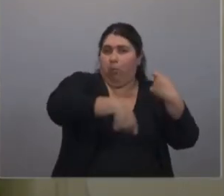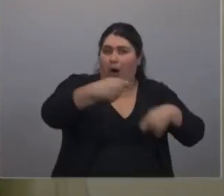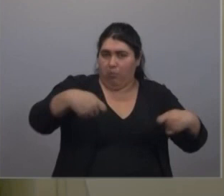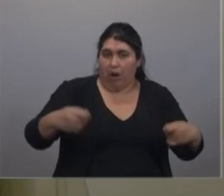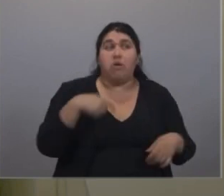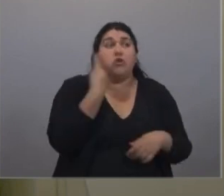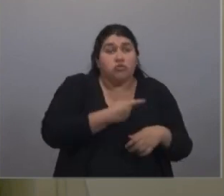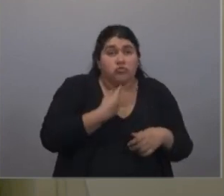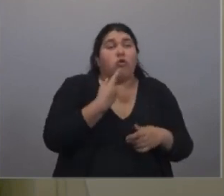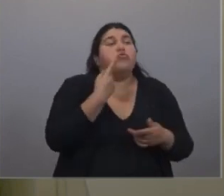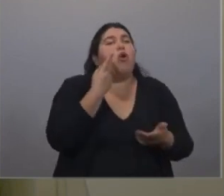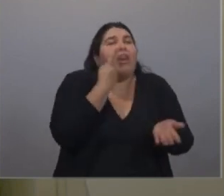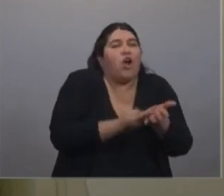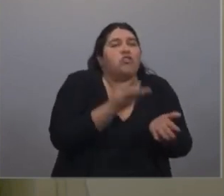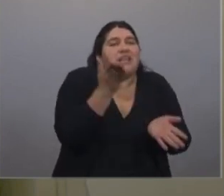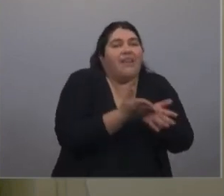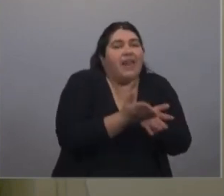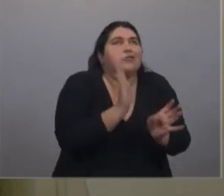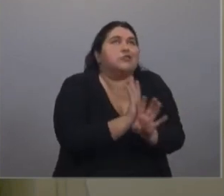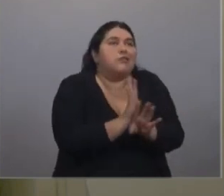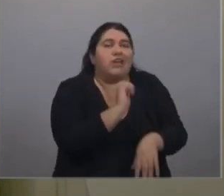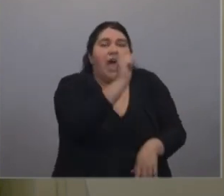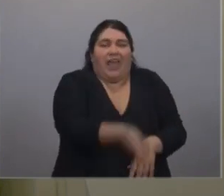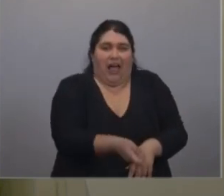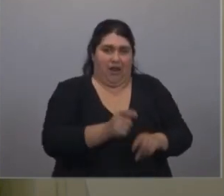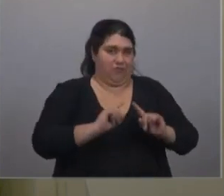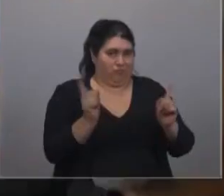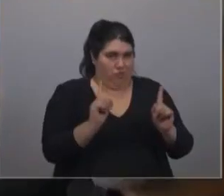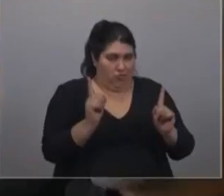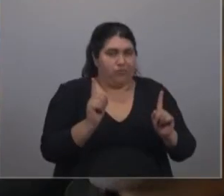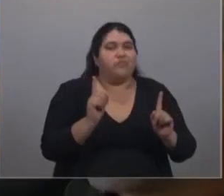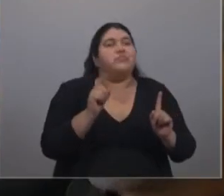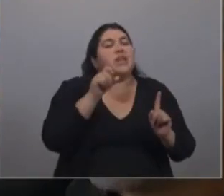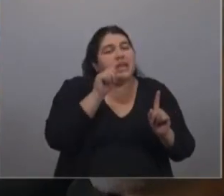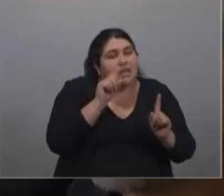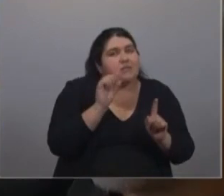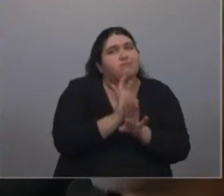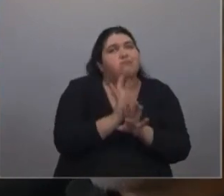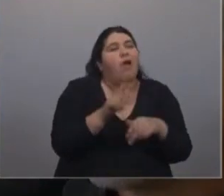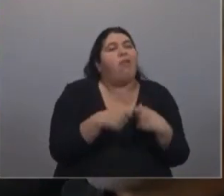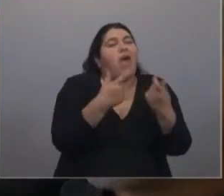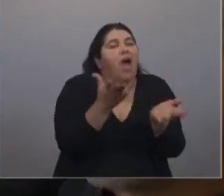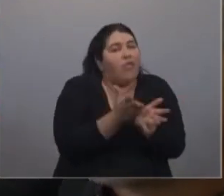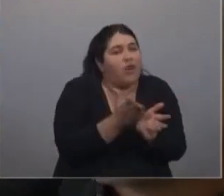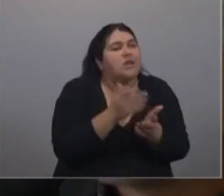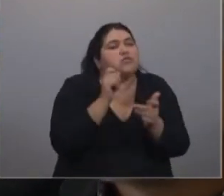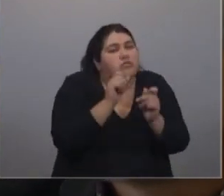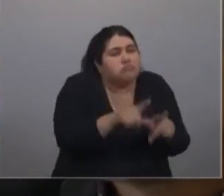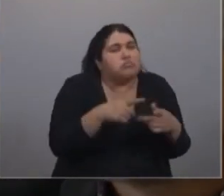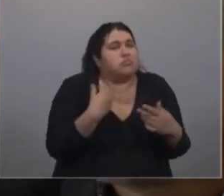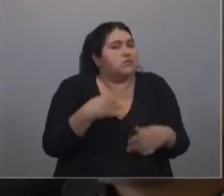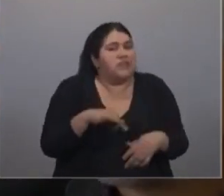reconocer un derecho no es regalarle nada a nadie, es lo que les corresponde, es lo que se les merece,